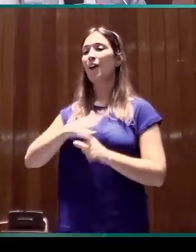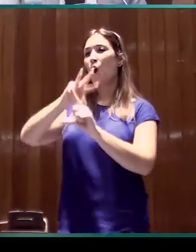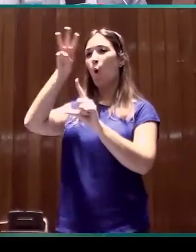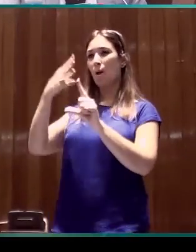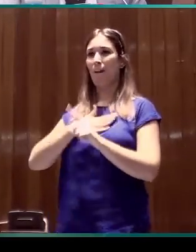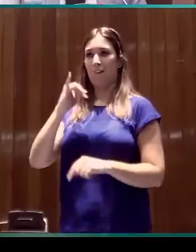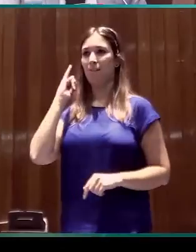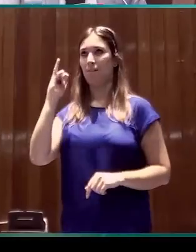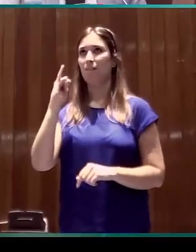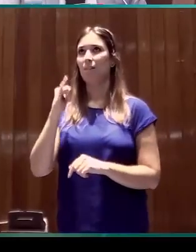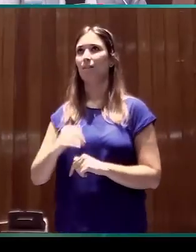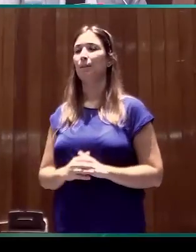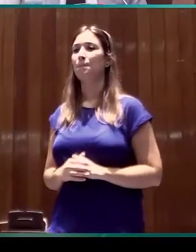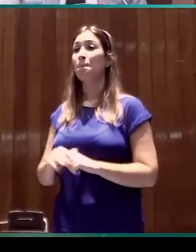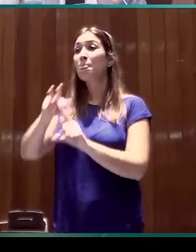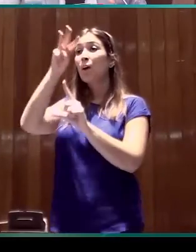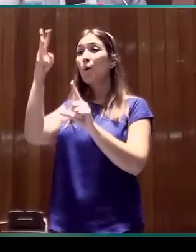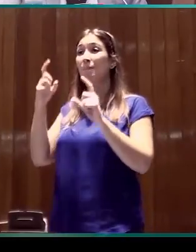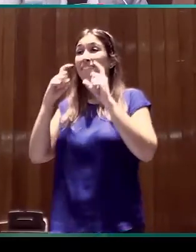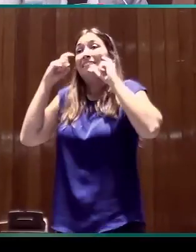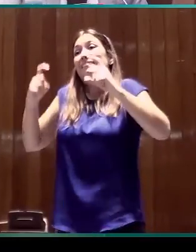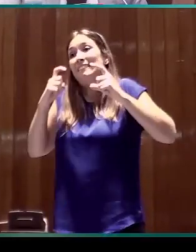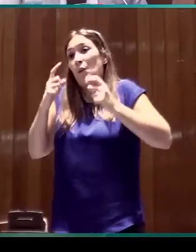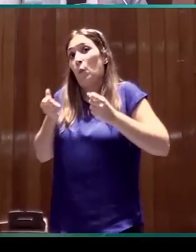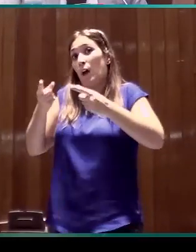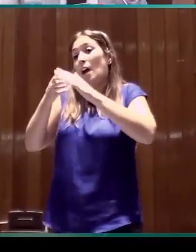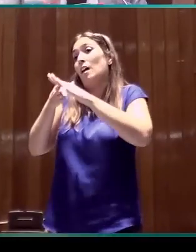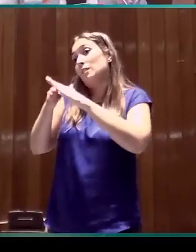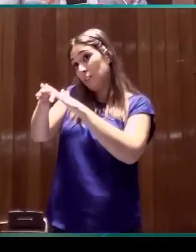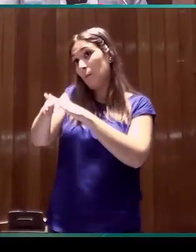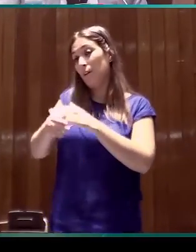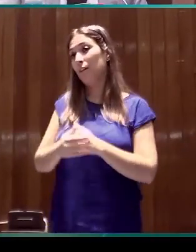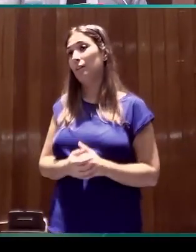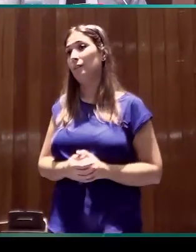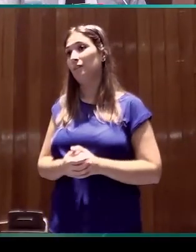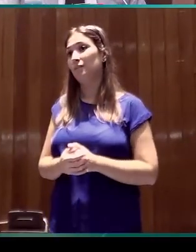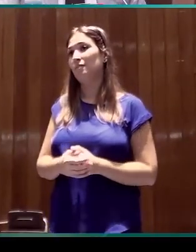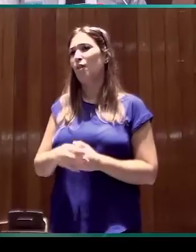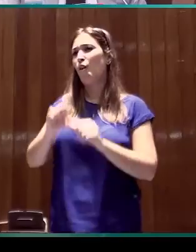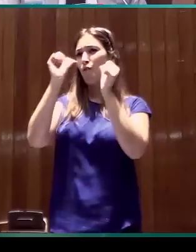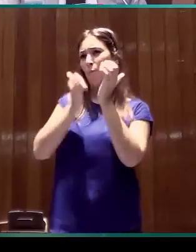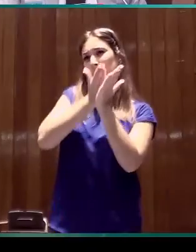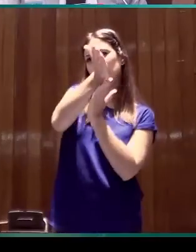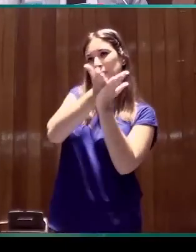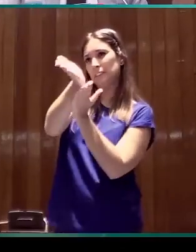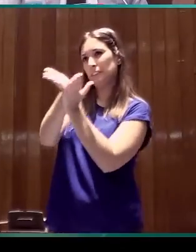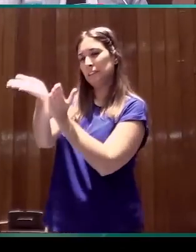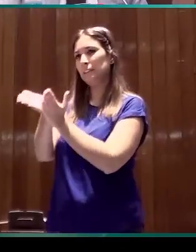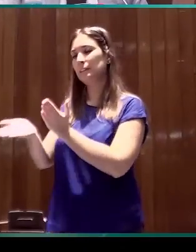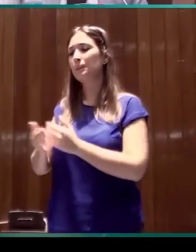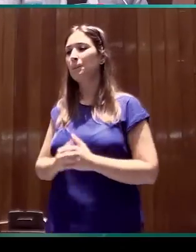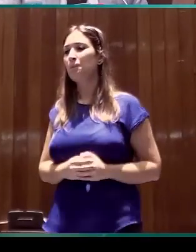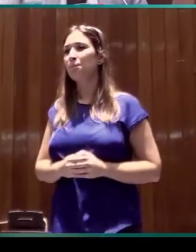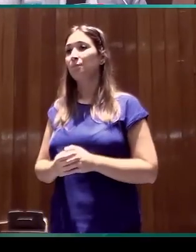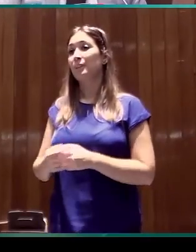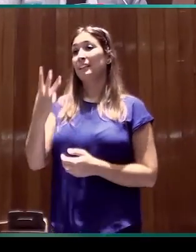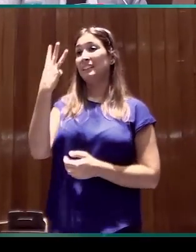web que intenta ser accesible por diferentes vías. En principio, en